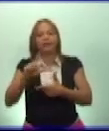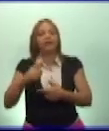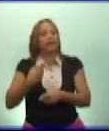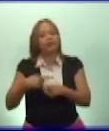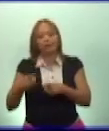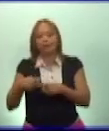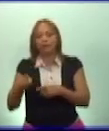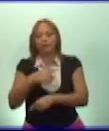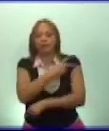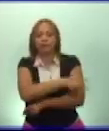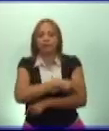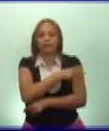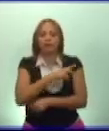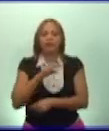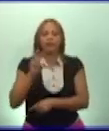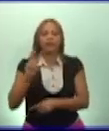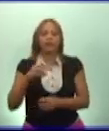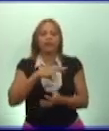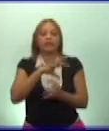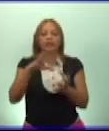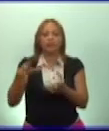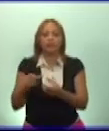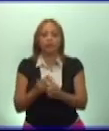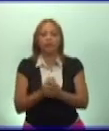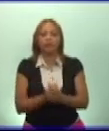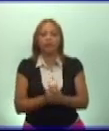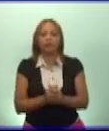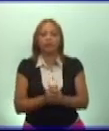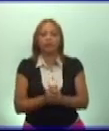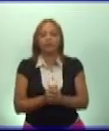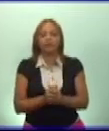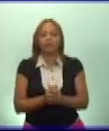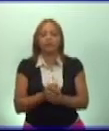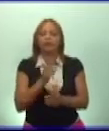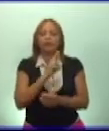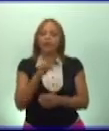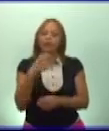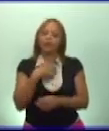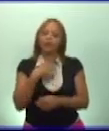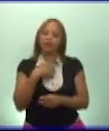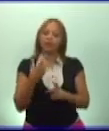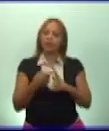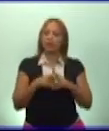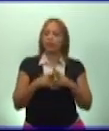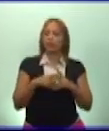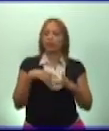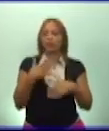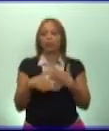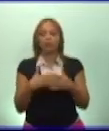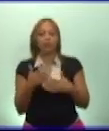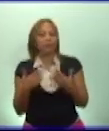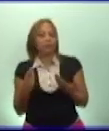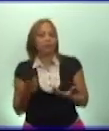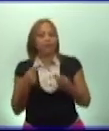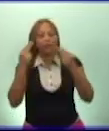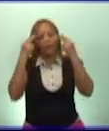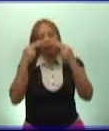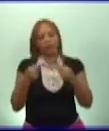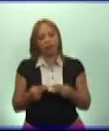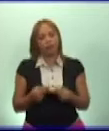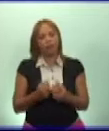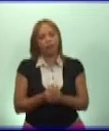tercer mundo. La revolución también tenía que resolver el problema de la salud pública.